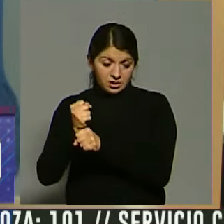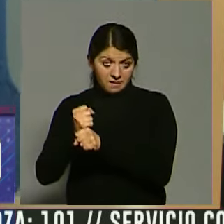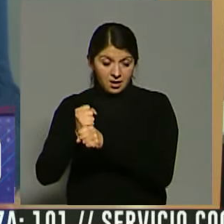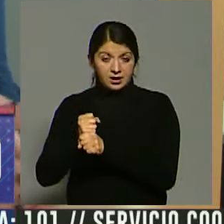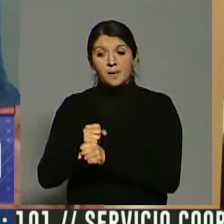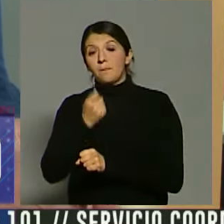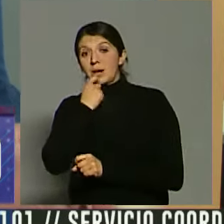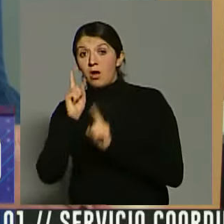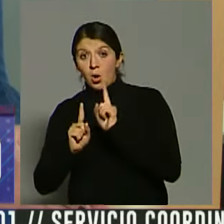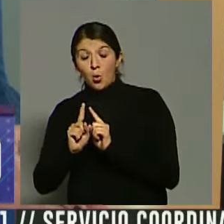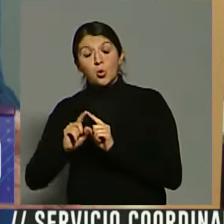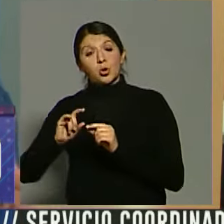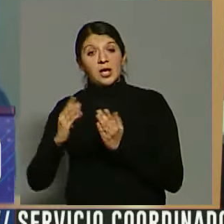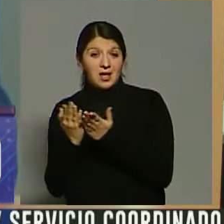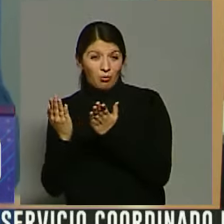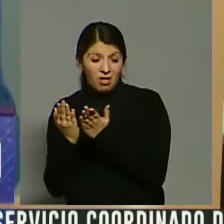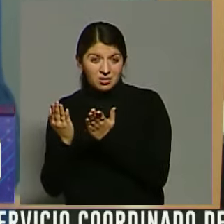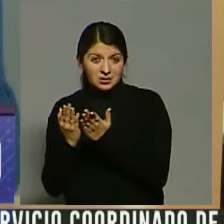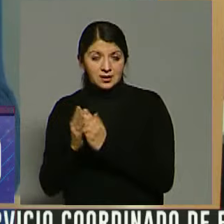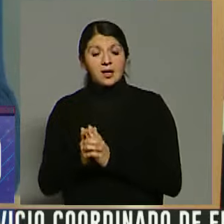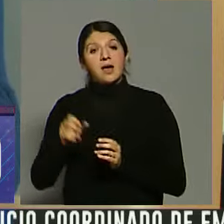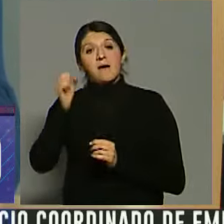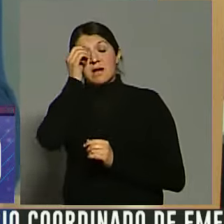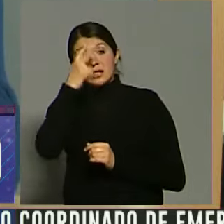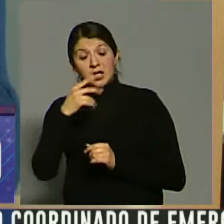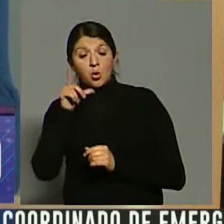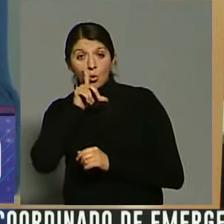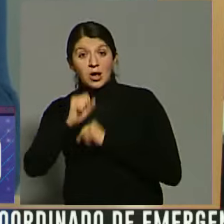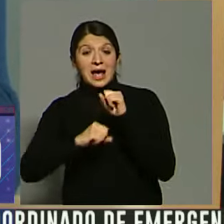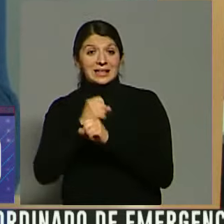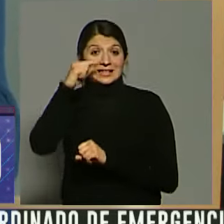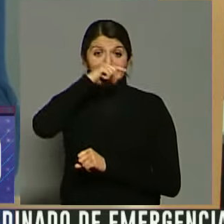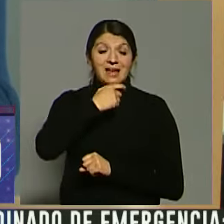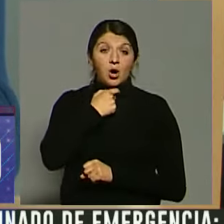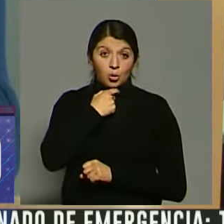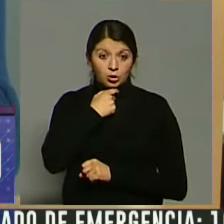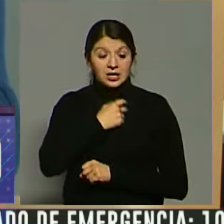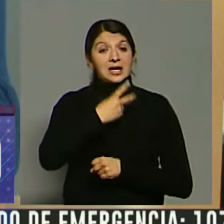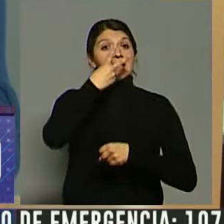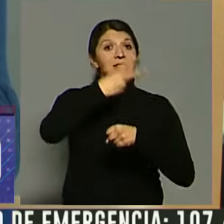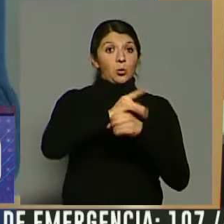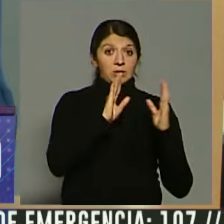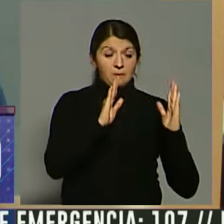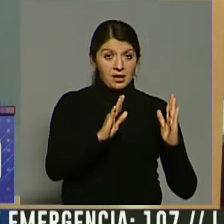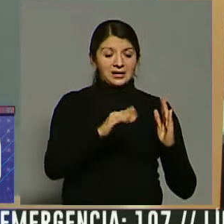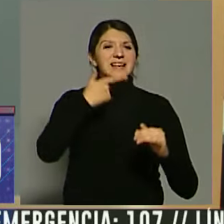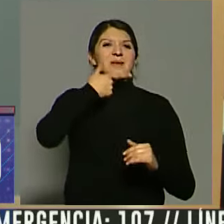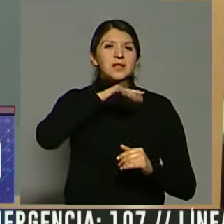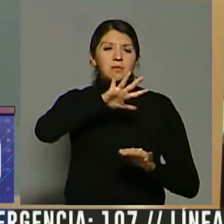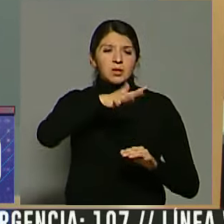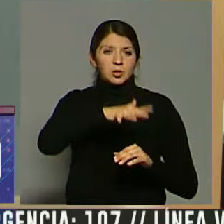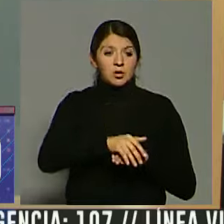esta se realiza del 23 de julio a el 7 de agosto. Y en segunda instancia va a ser en septiembre aproximadamente, que será destinada